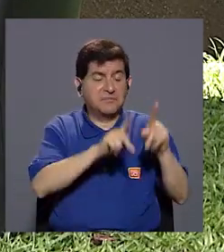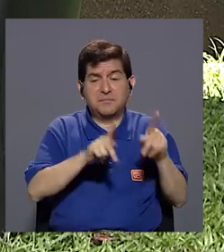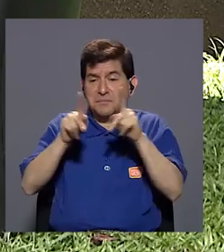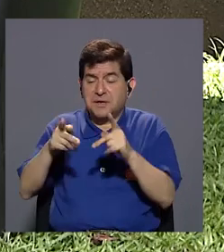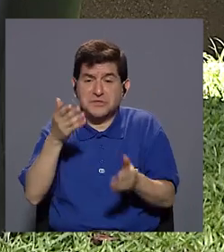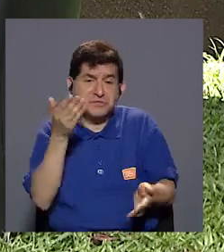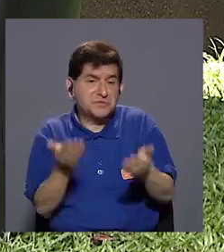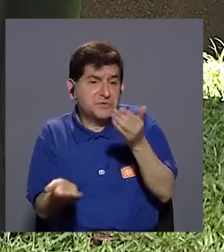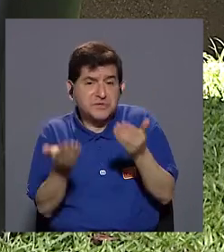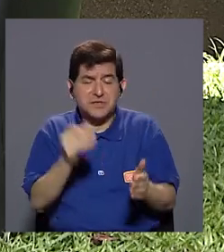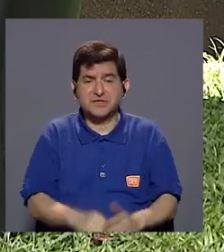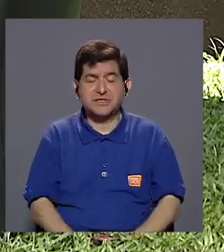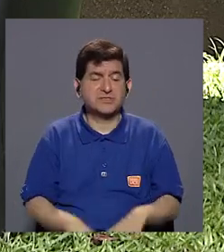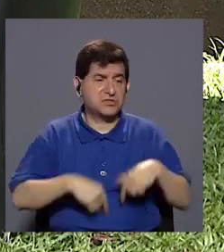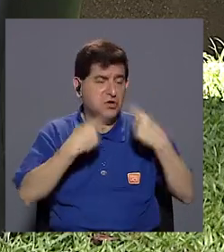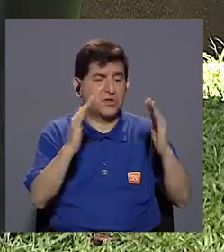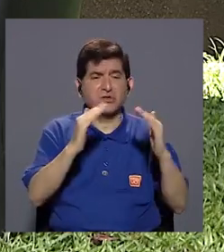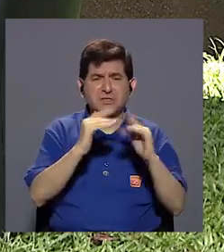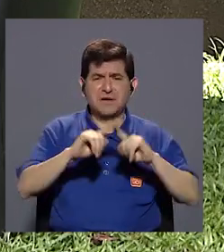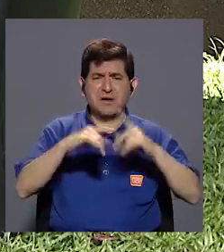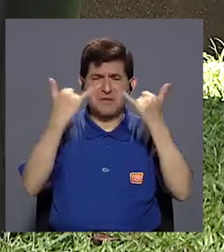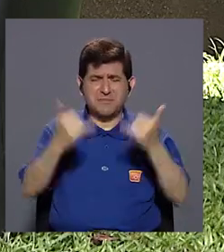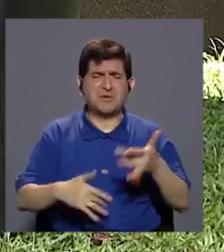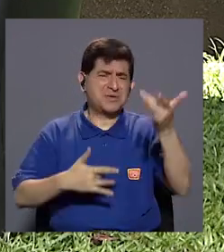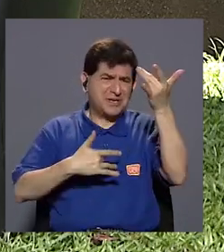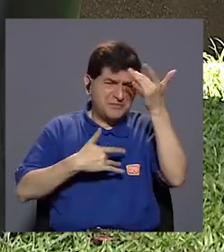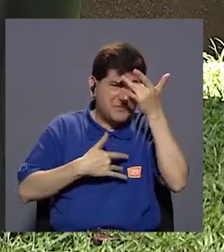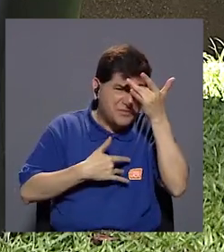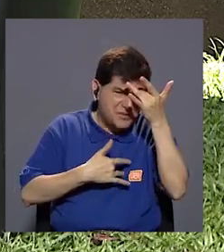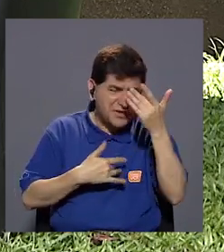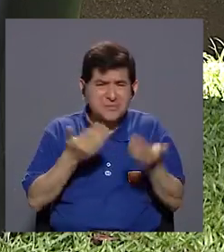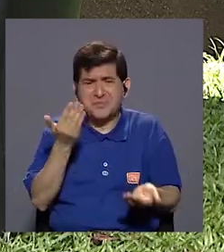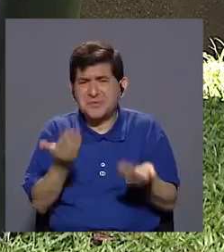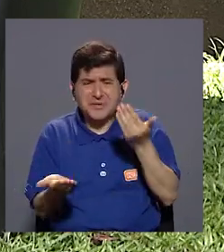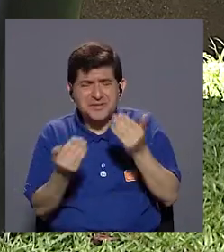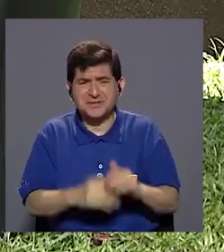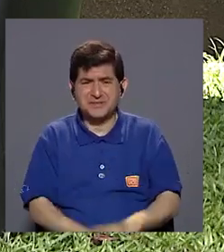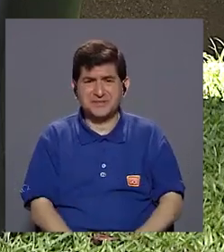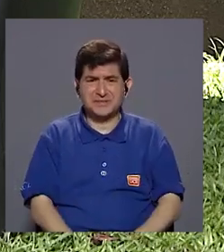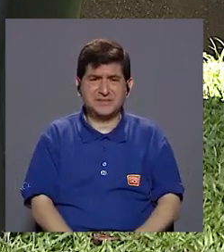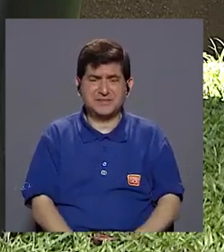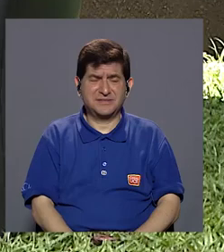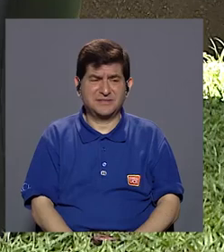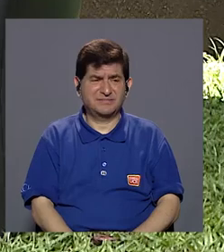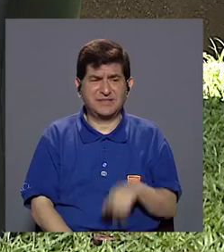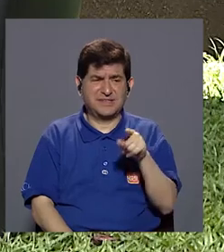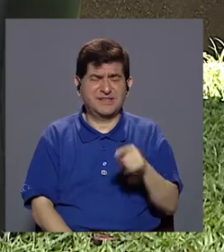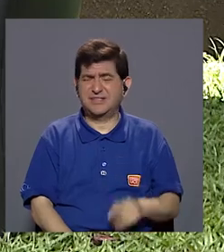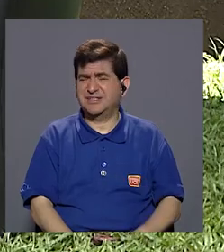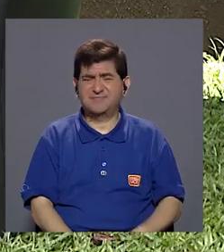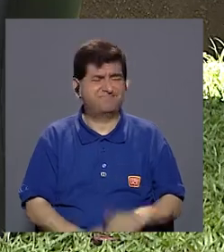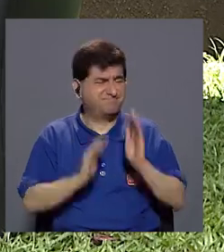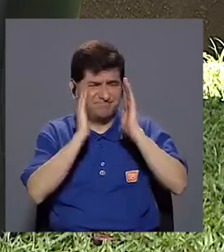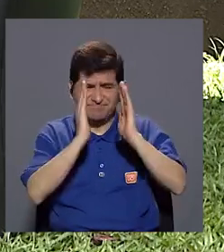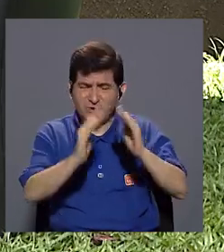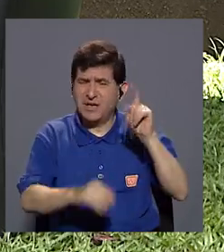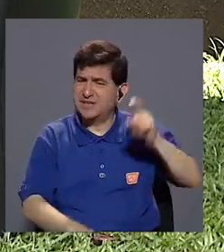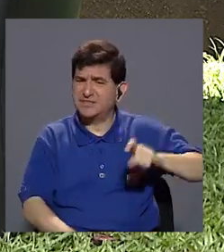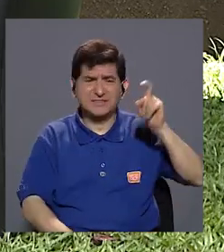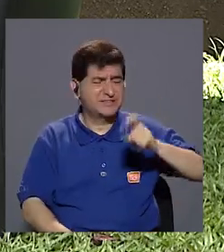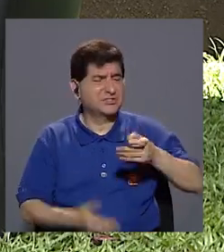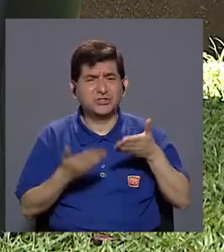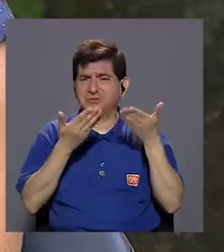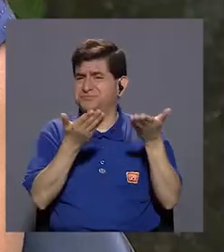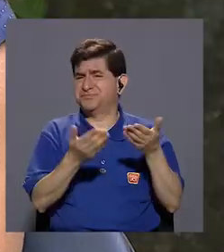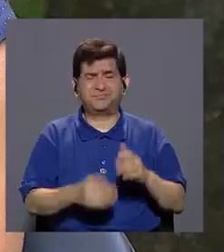gente los lleva a su casa, pero ya cuando están enfermos y no les dan los cuidados que realmente